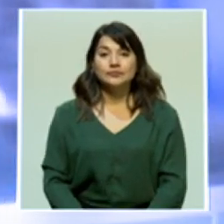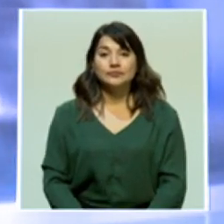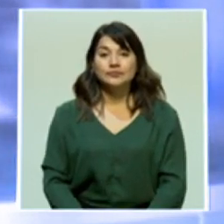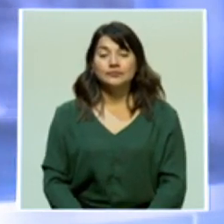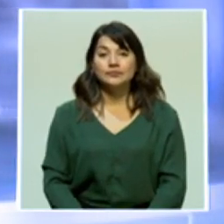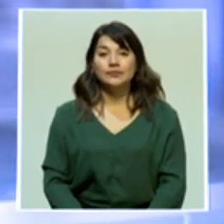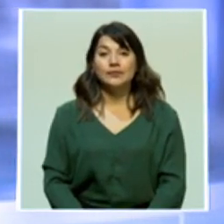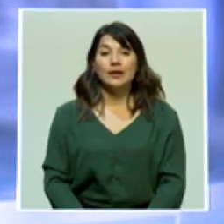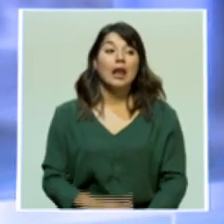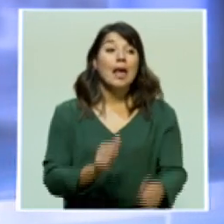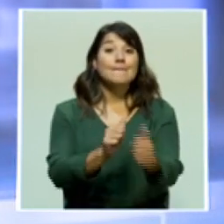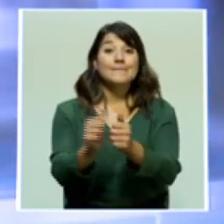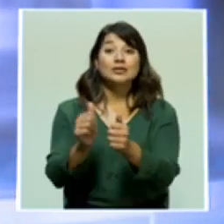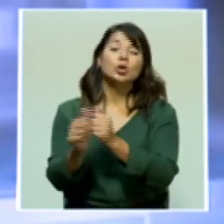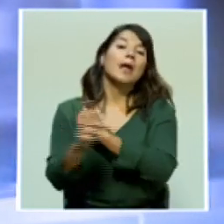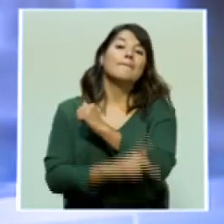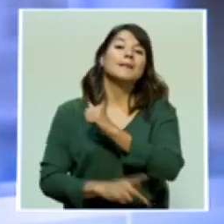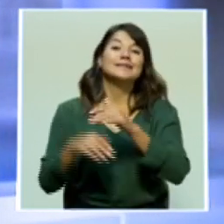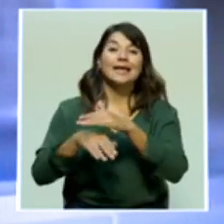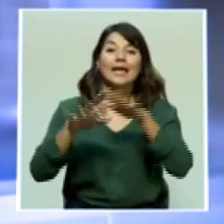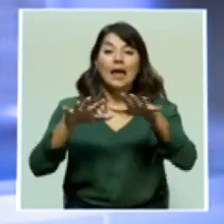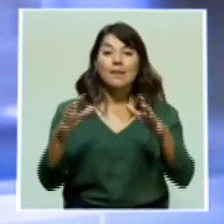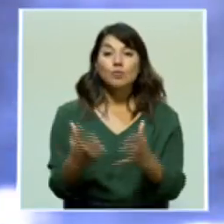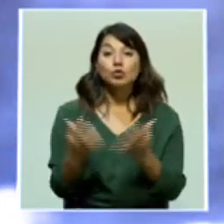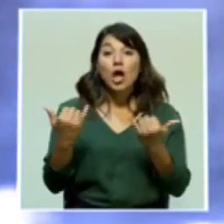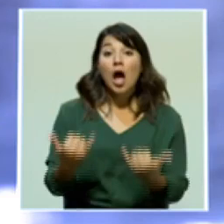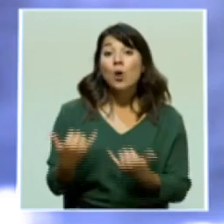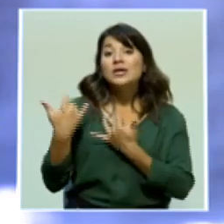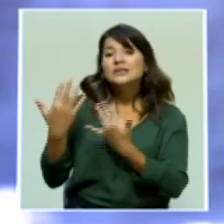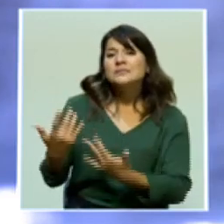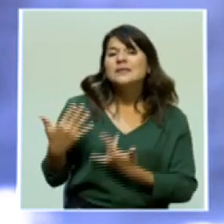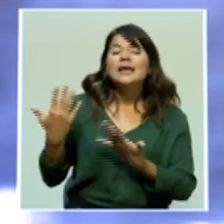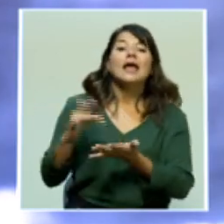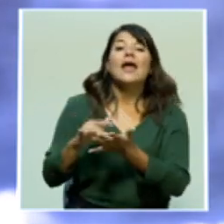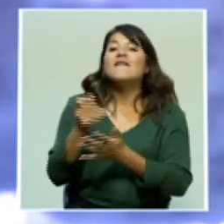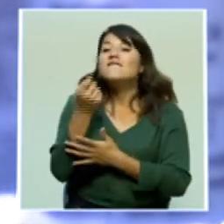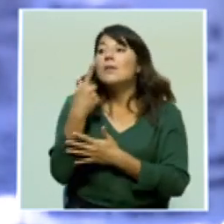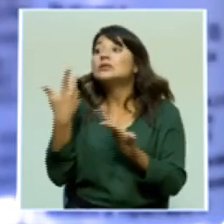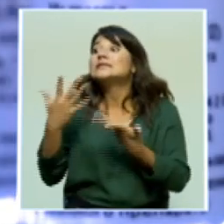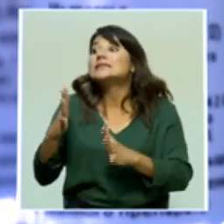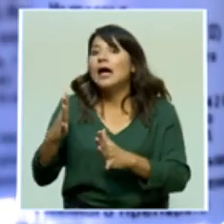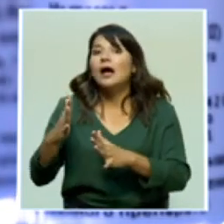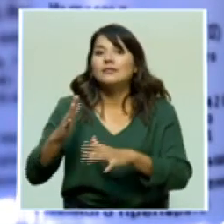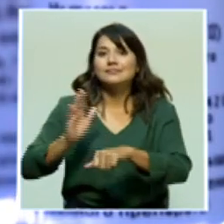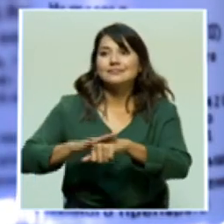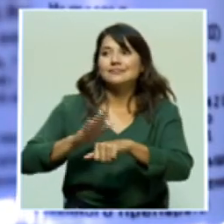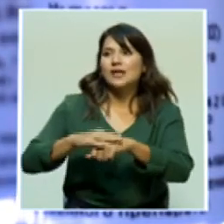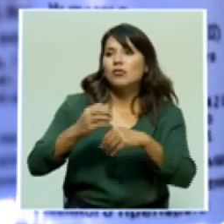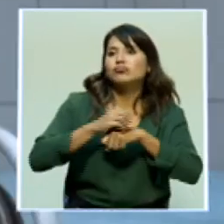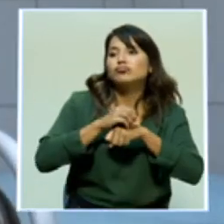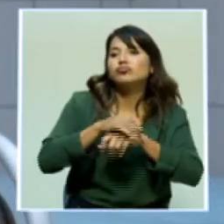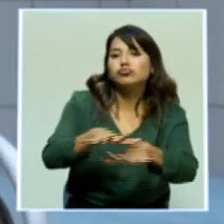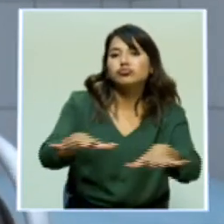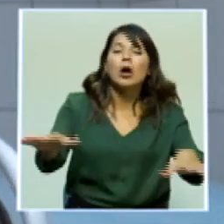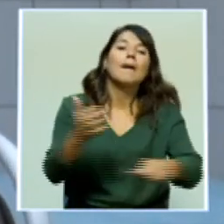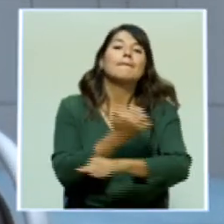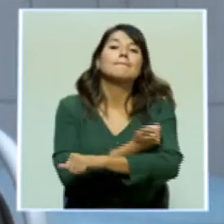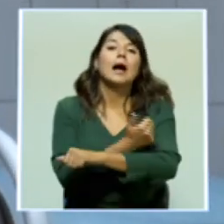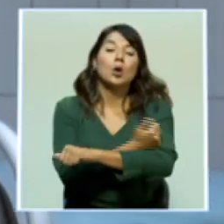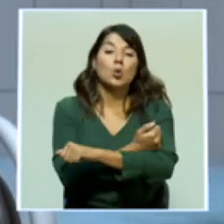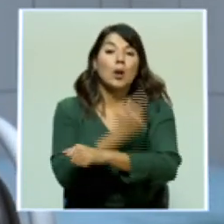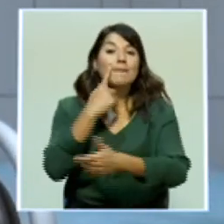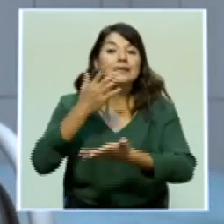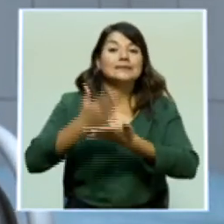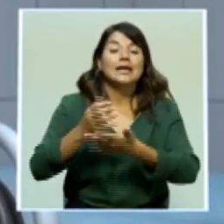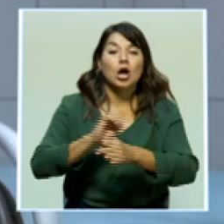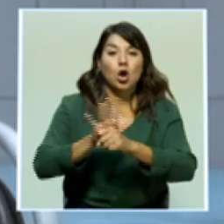La mayoría de países del mundo están a la espera de que las farmacéuticas den el banderazo de salida de la distribución de las vacunas contra